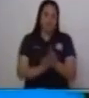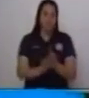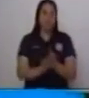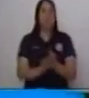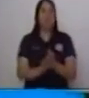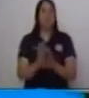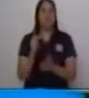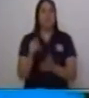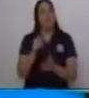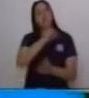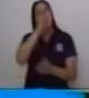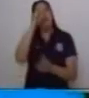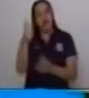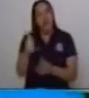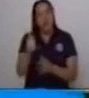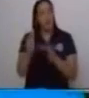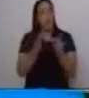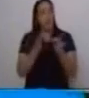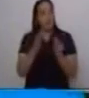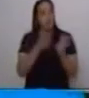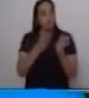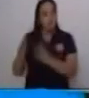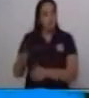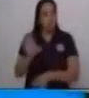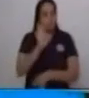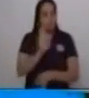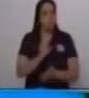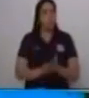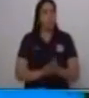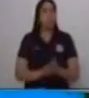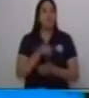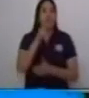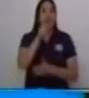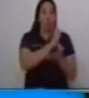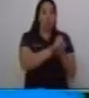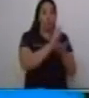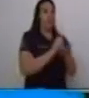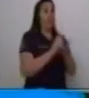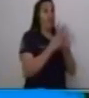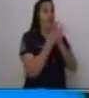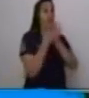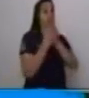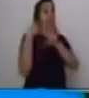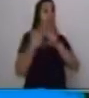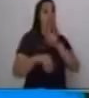siguiente explicación. Anótalo en tu cuaderno.